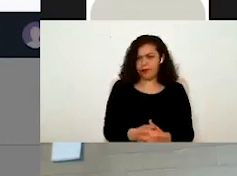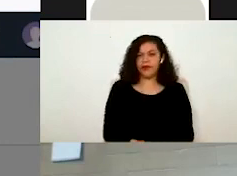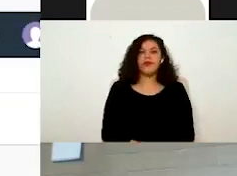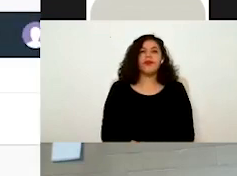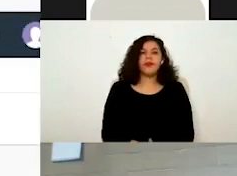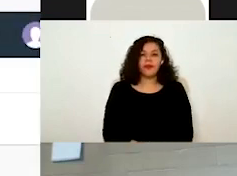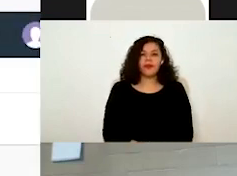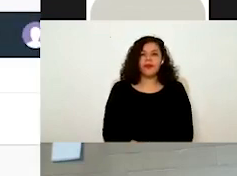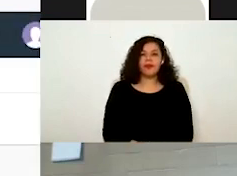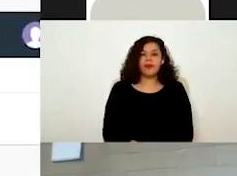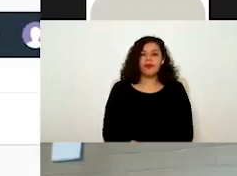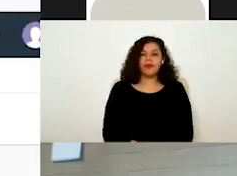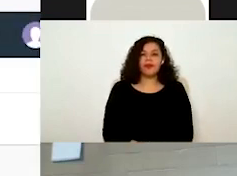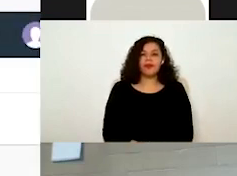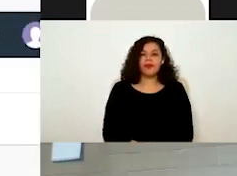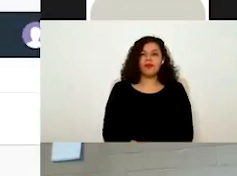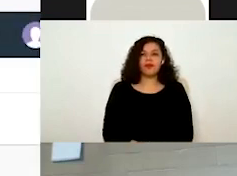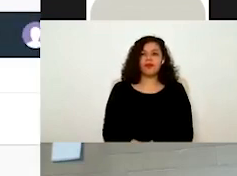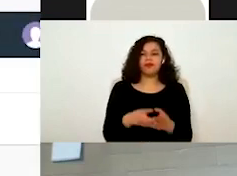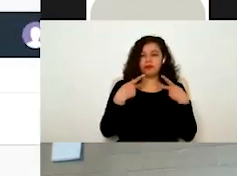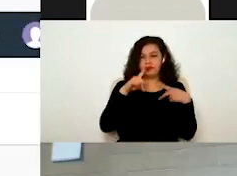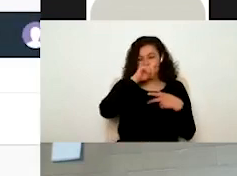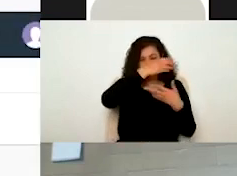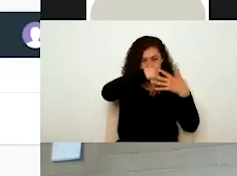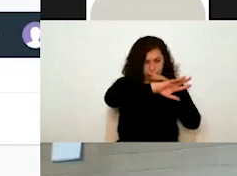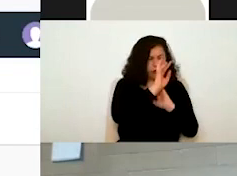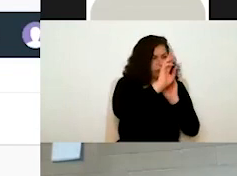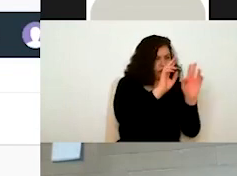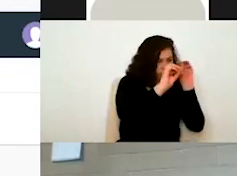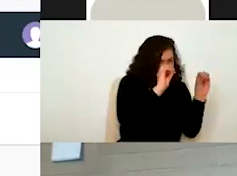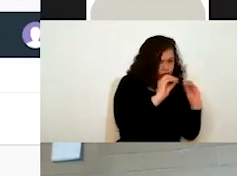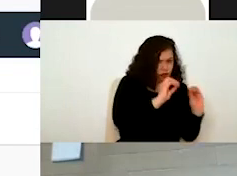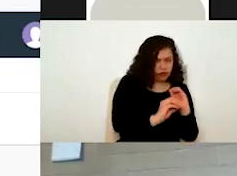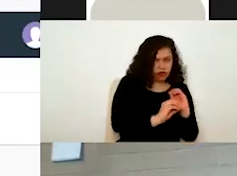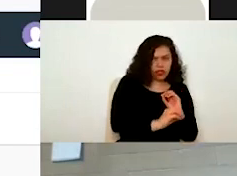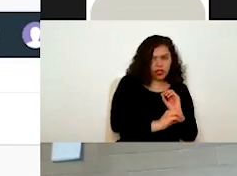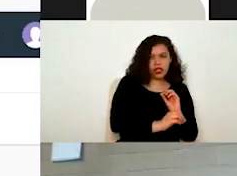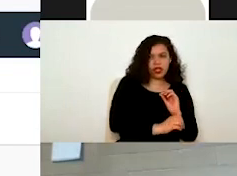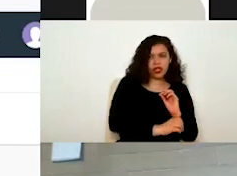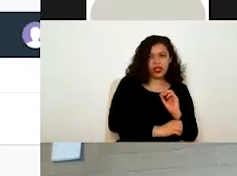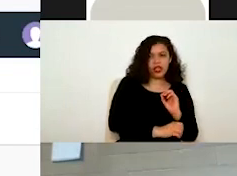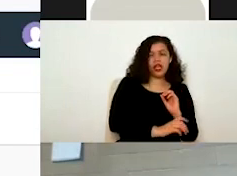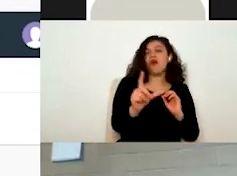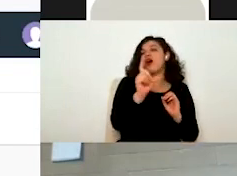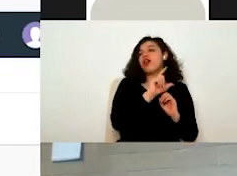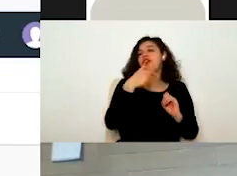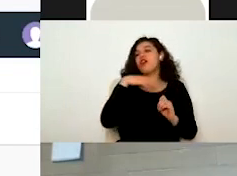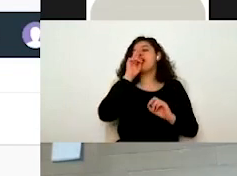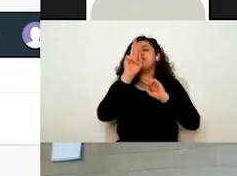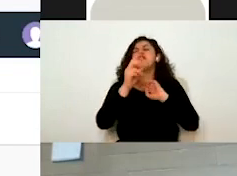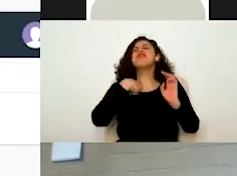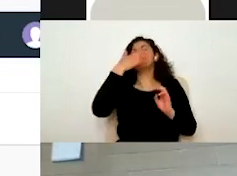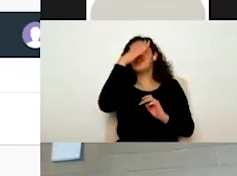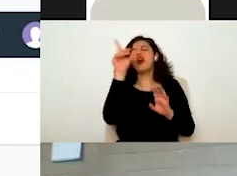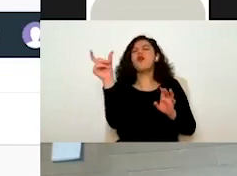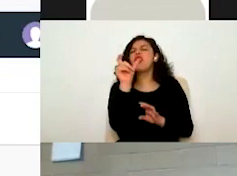En este caso, el asesor ingresa a trámite digital, le da una resolución. ¿Cómo sé cuando mi asesor ya le ha dado la resolución? Bueno, lo que hay